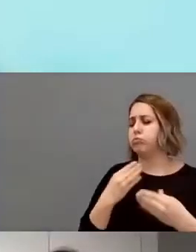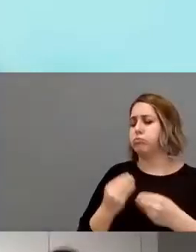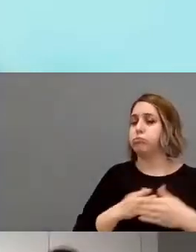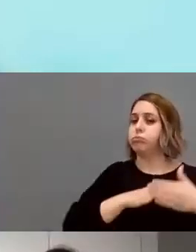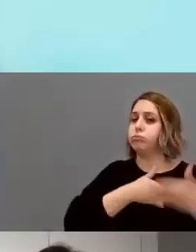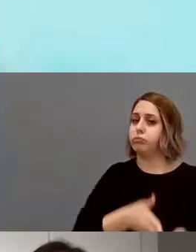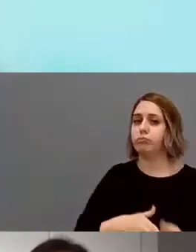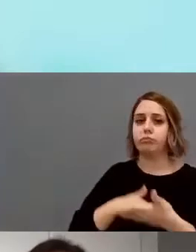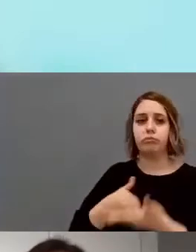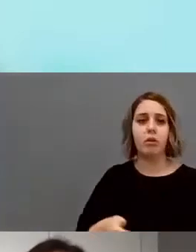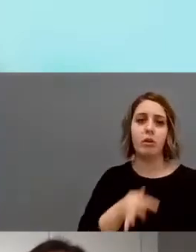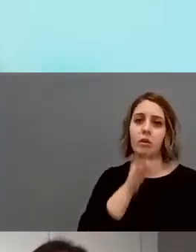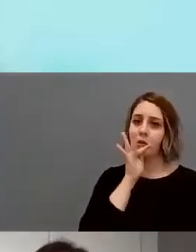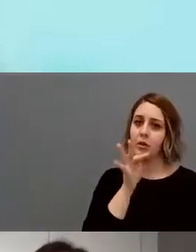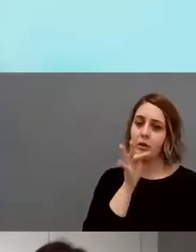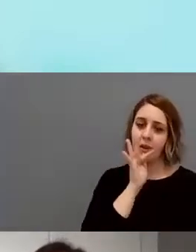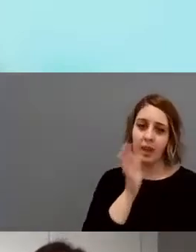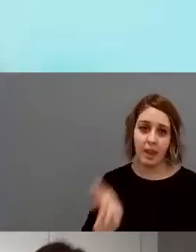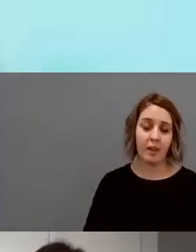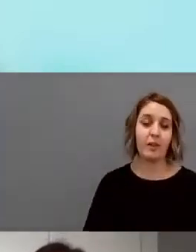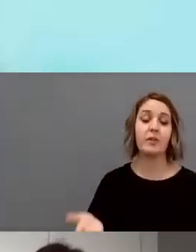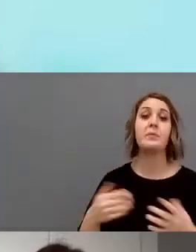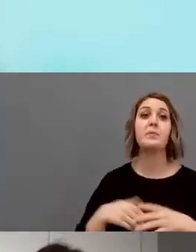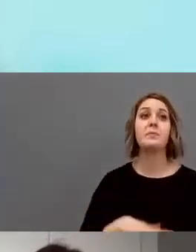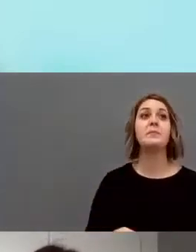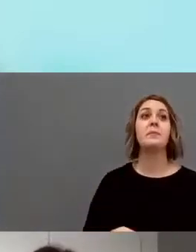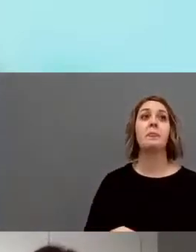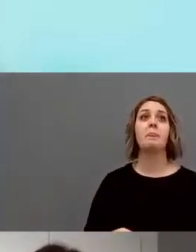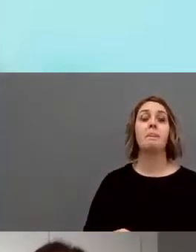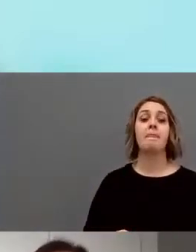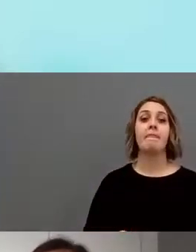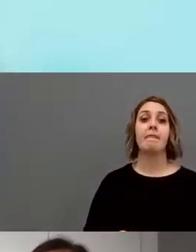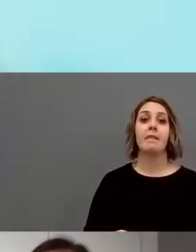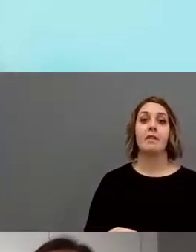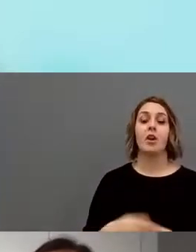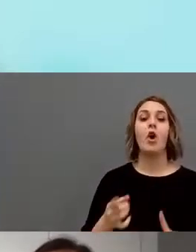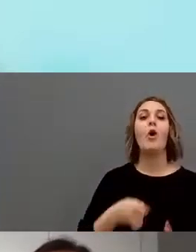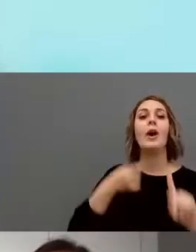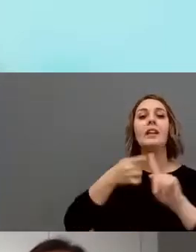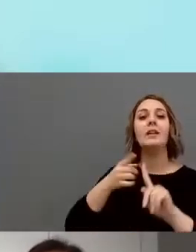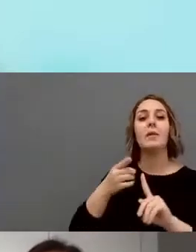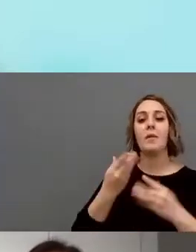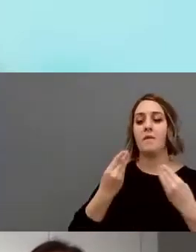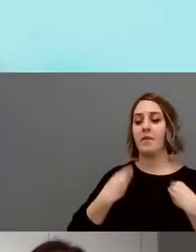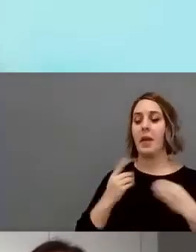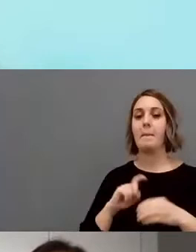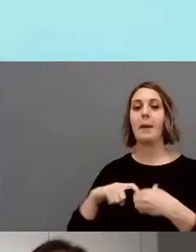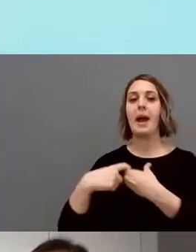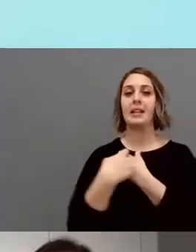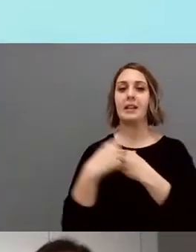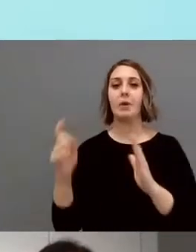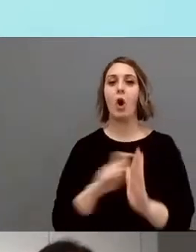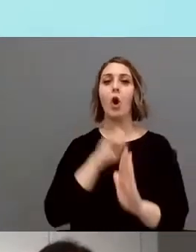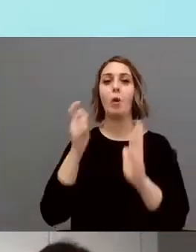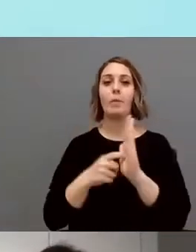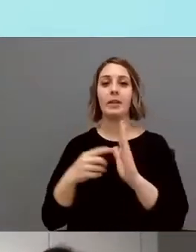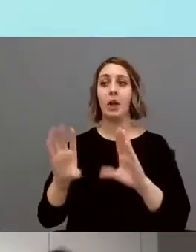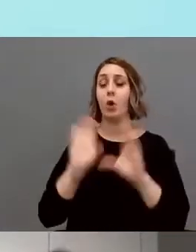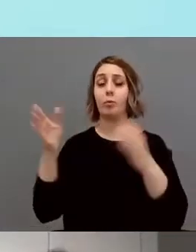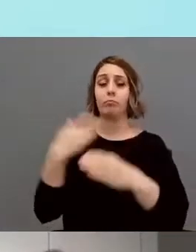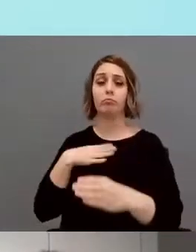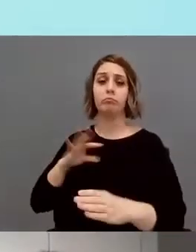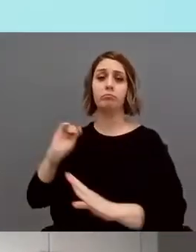por todavía pasar, para poder conseguir esa participación plena en la comunidad.